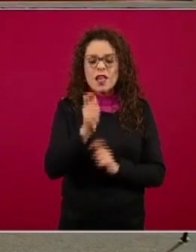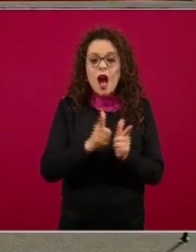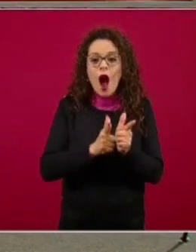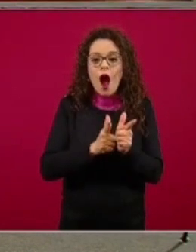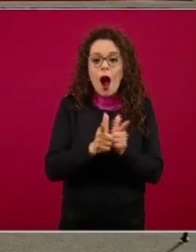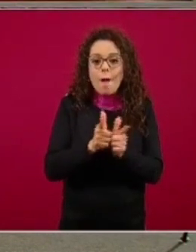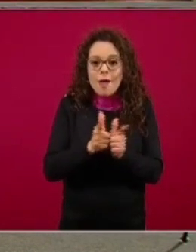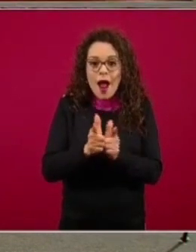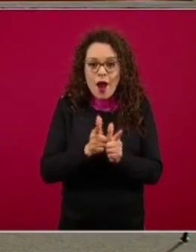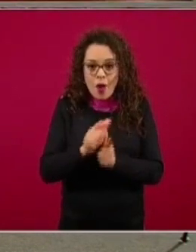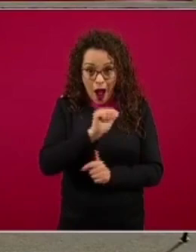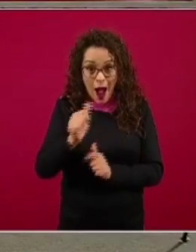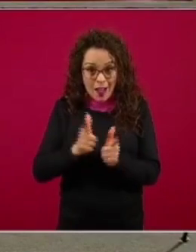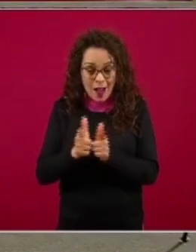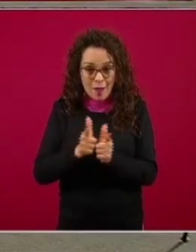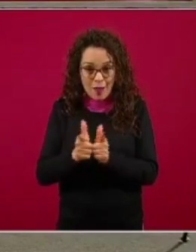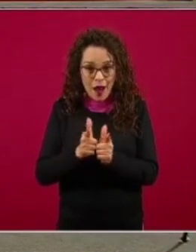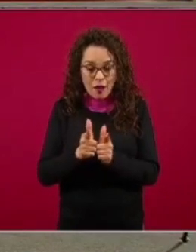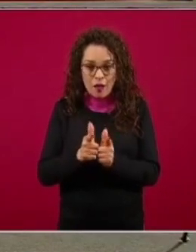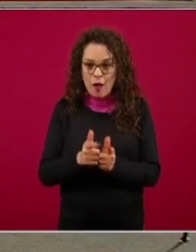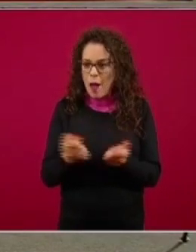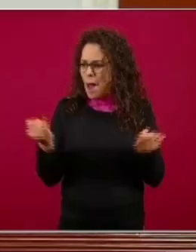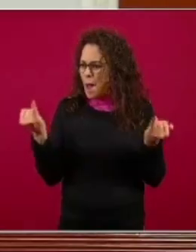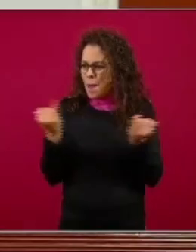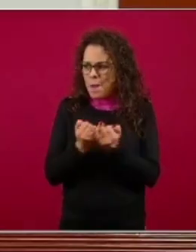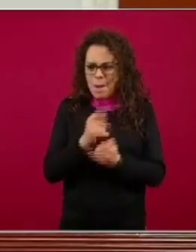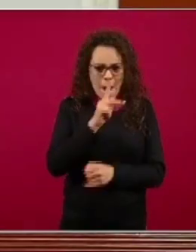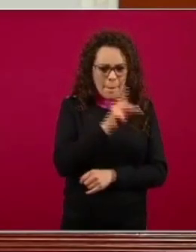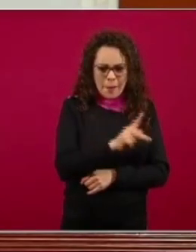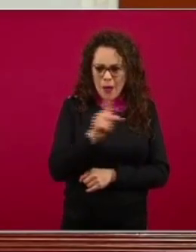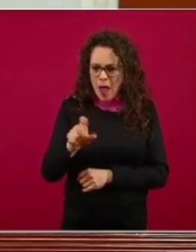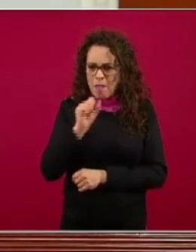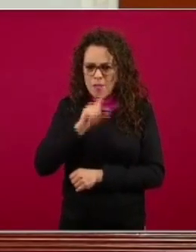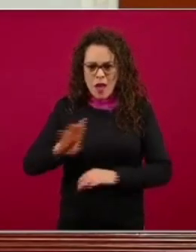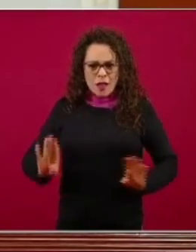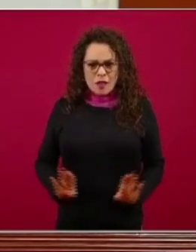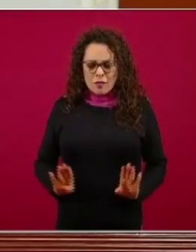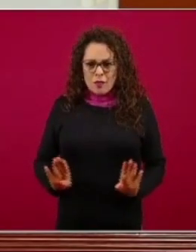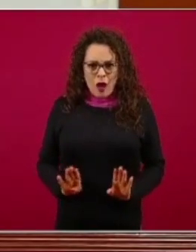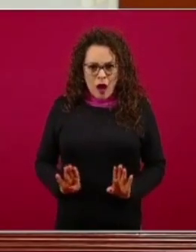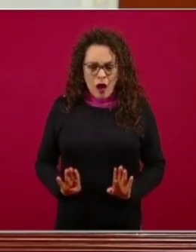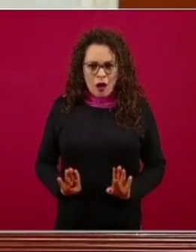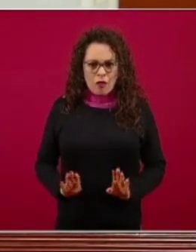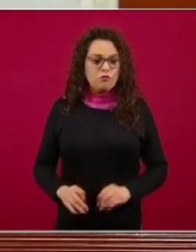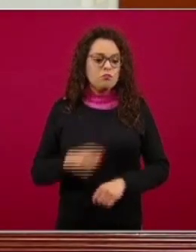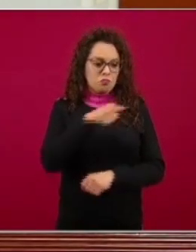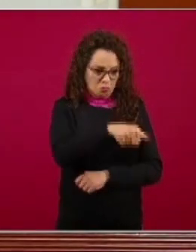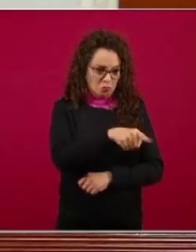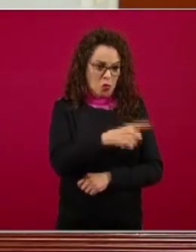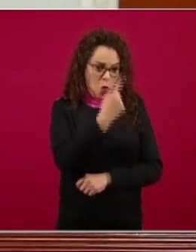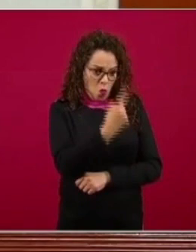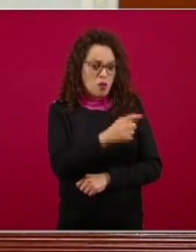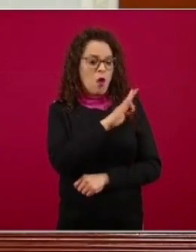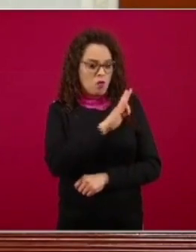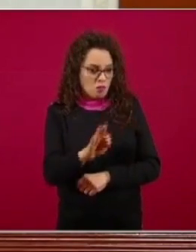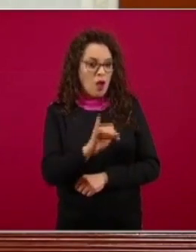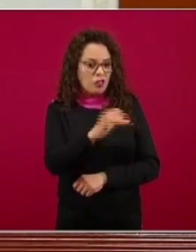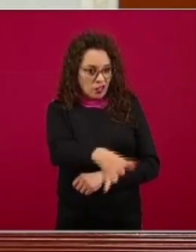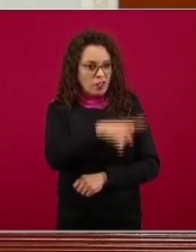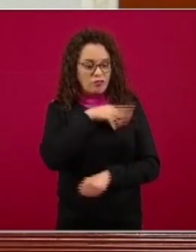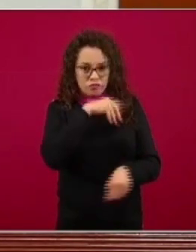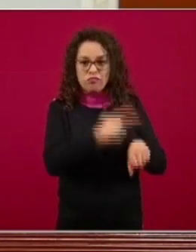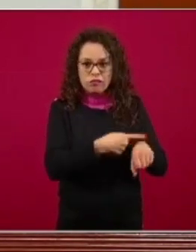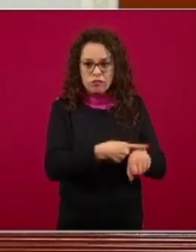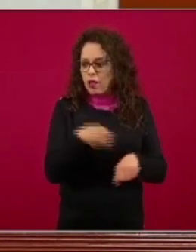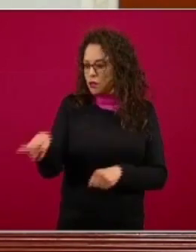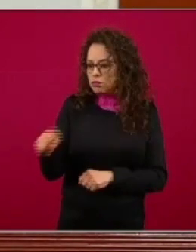los gemelos aunque tienen las mismas características uno puede contraer la enfermedad y el otro no a